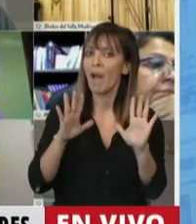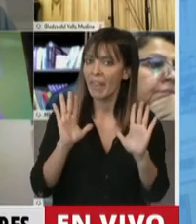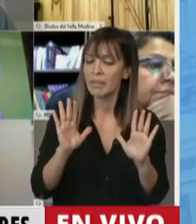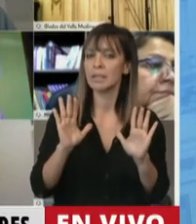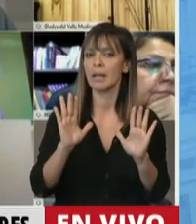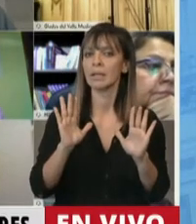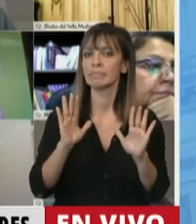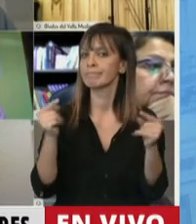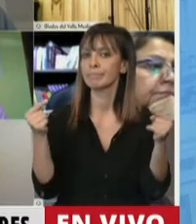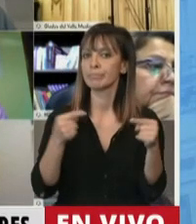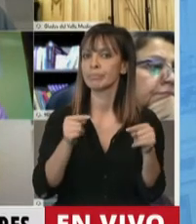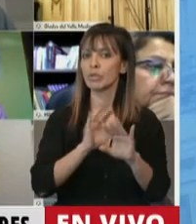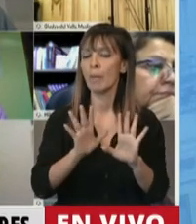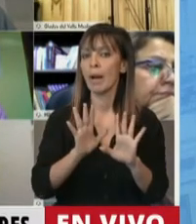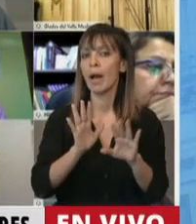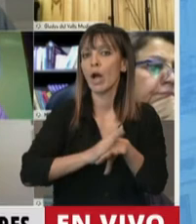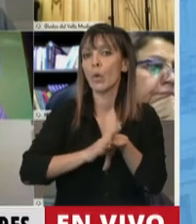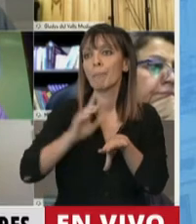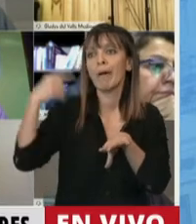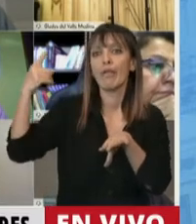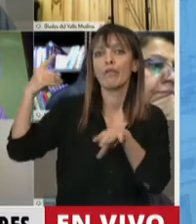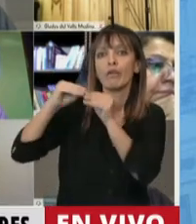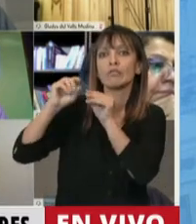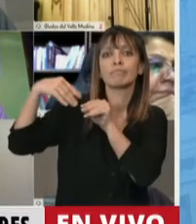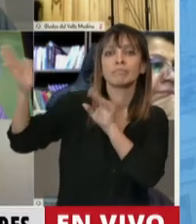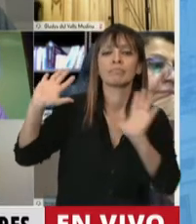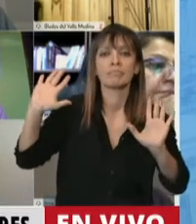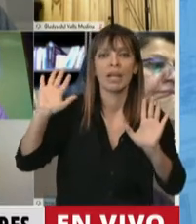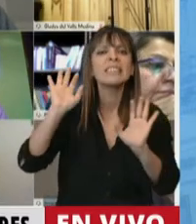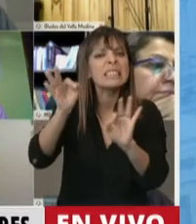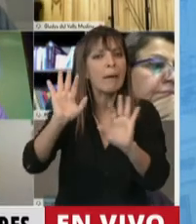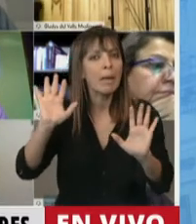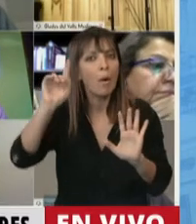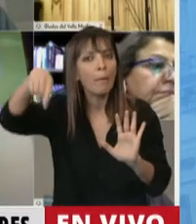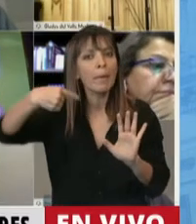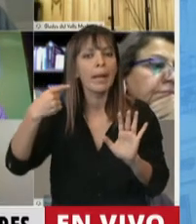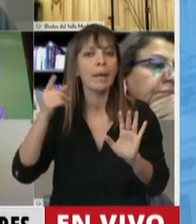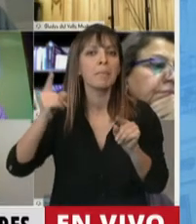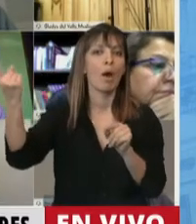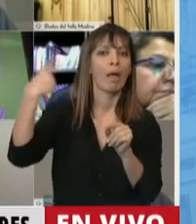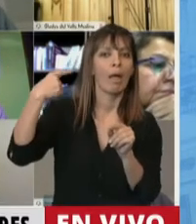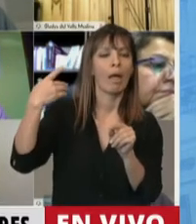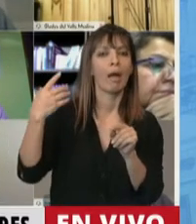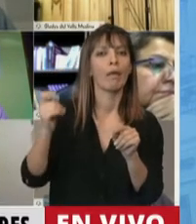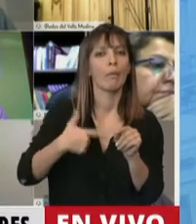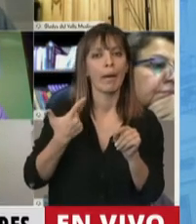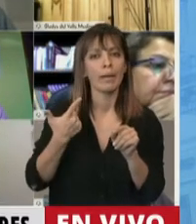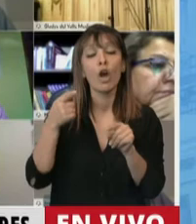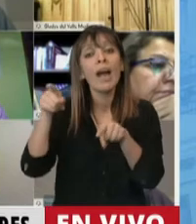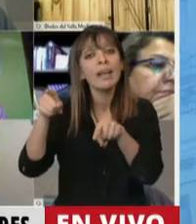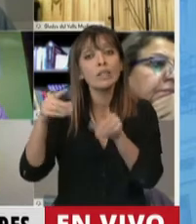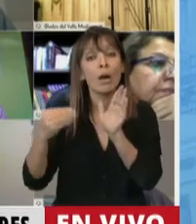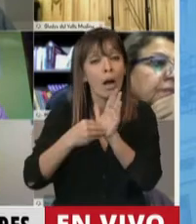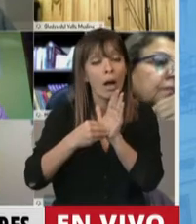aplicados por causa de fuerza mayor. Bueno, la fuerza mayor, ya sabemos que la puede generar la propia patronal, no debería estar en